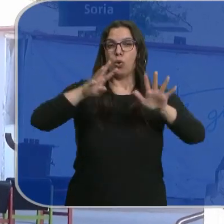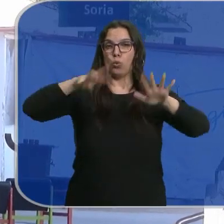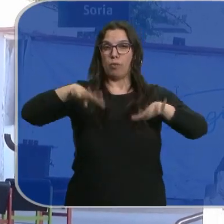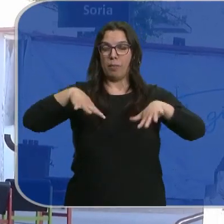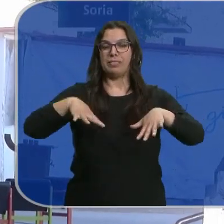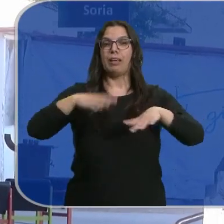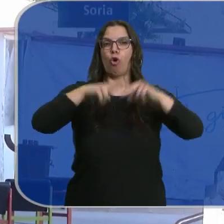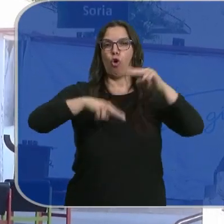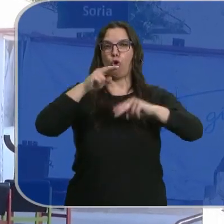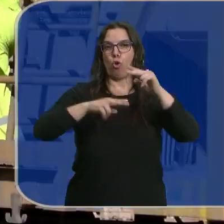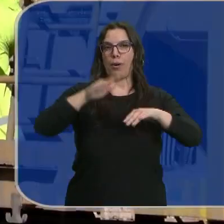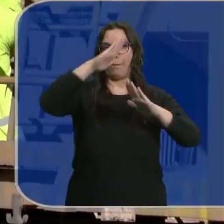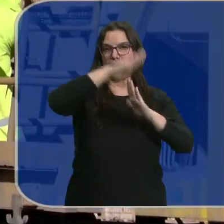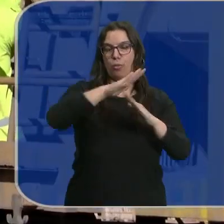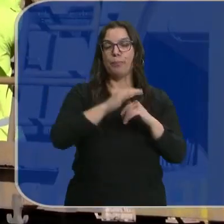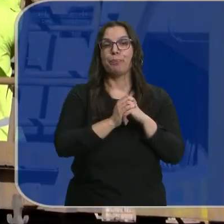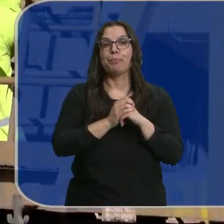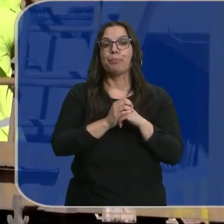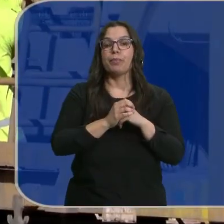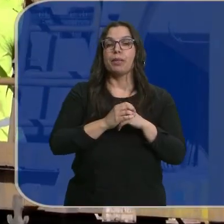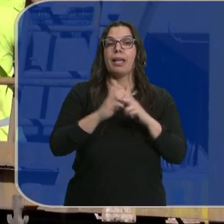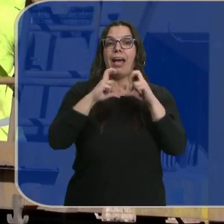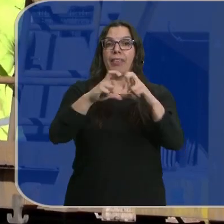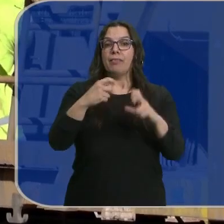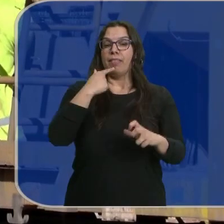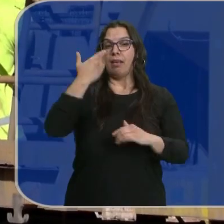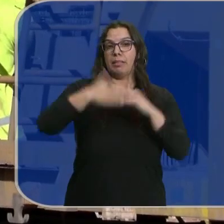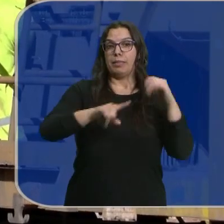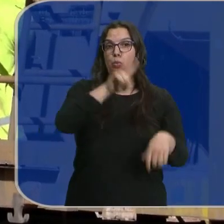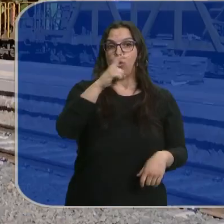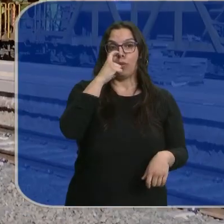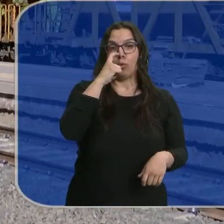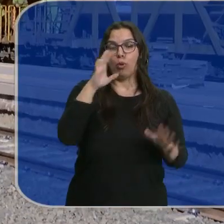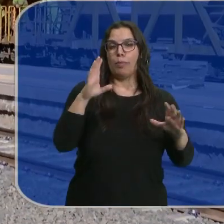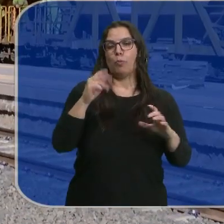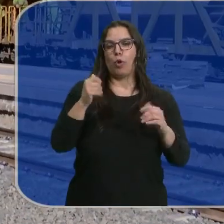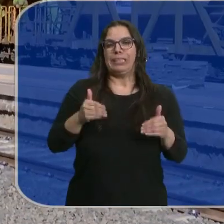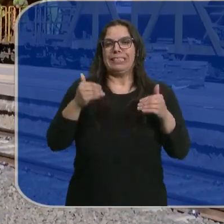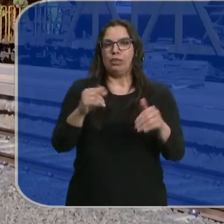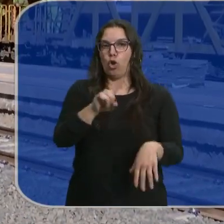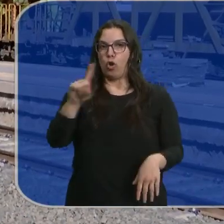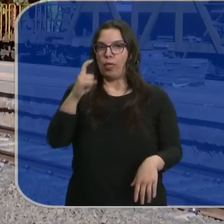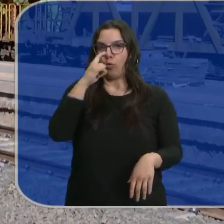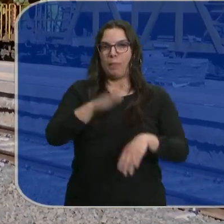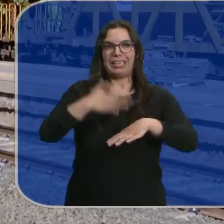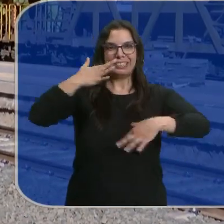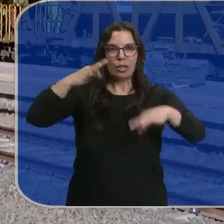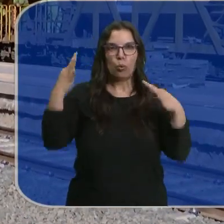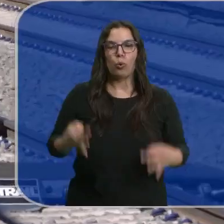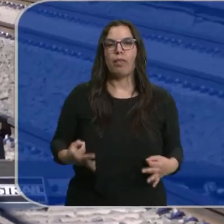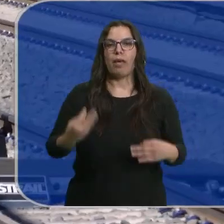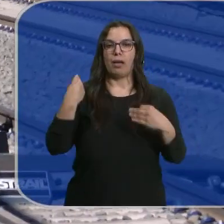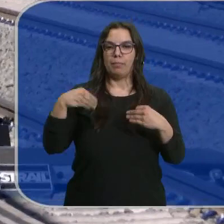obras de mejora en la infraestructura. Adifa había puesto como fecha a tope el 1 de junio, pero Renfe lo retrasa hasta el día 11 para garantizar la